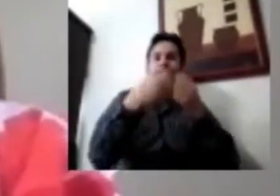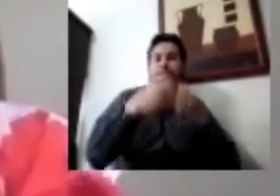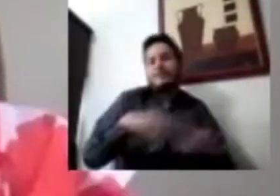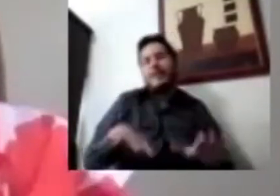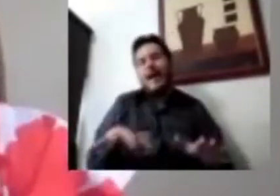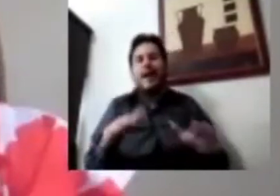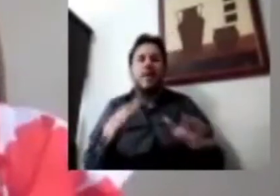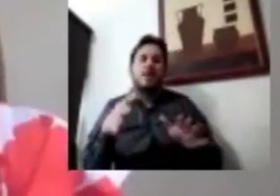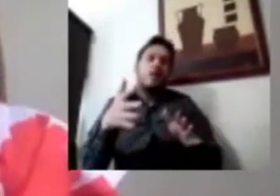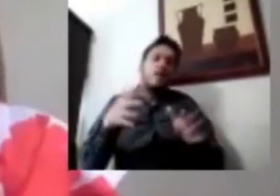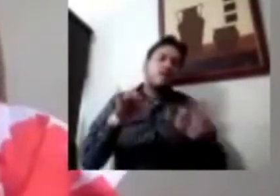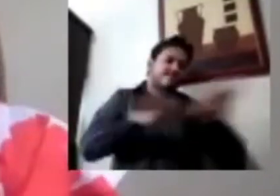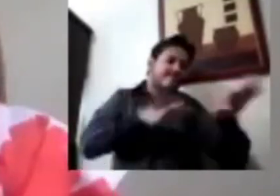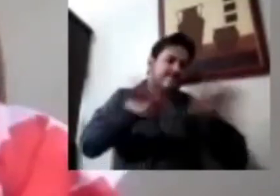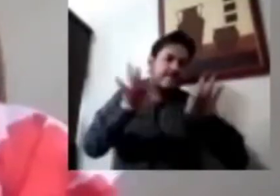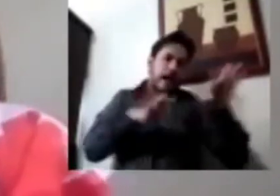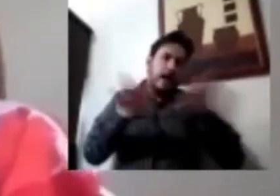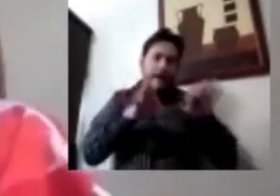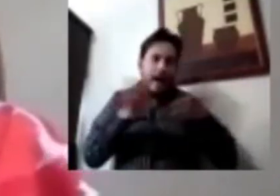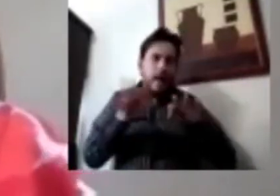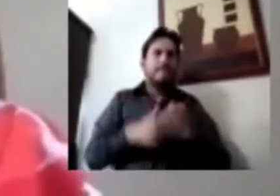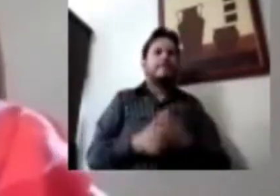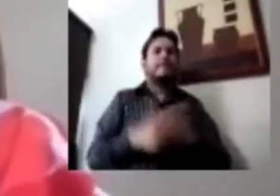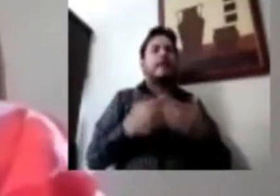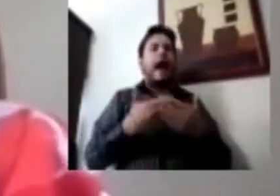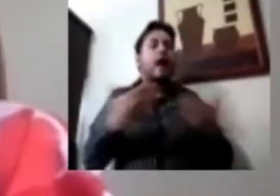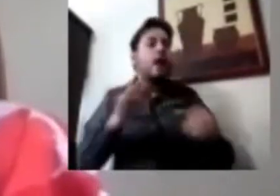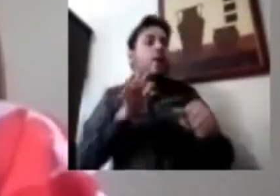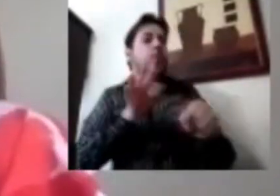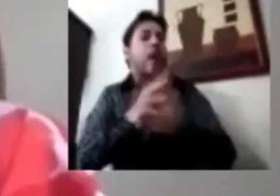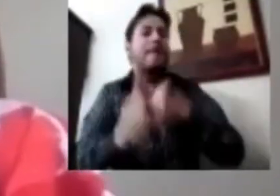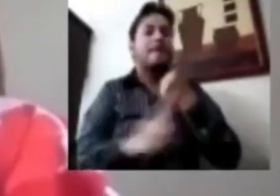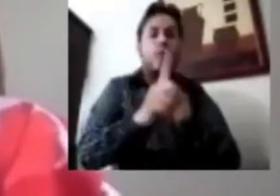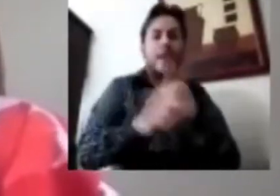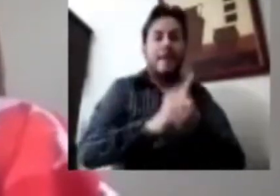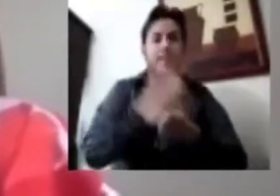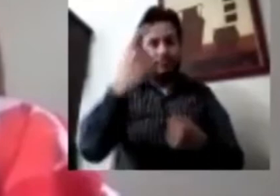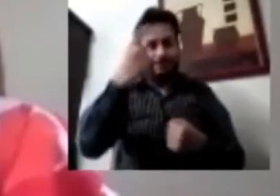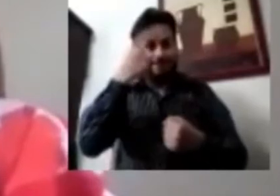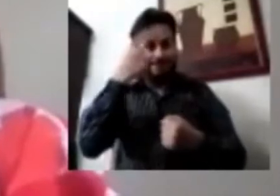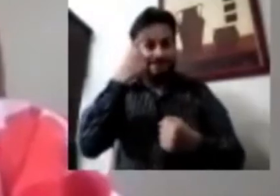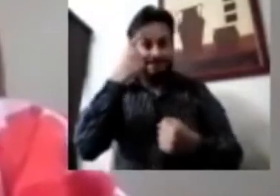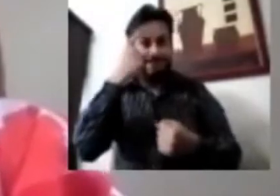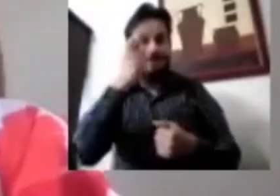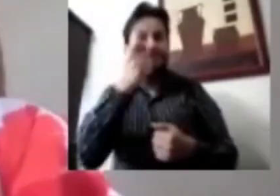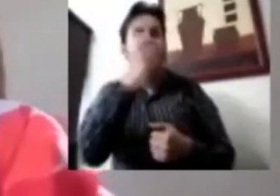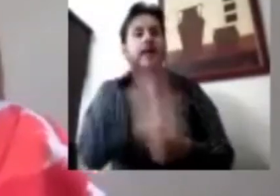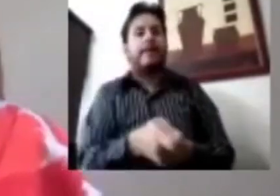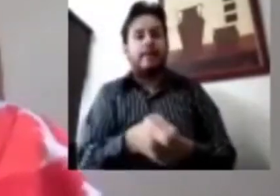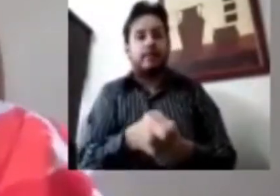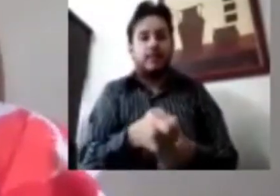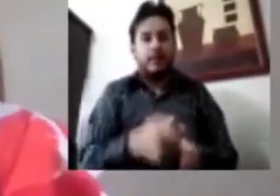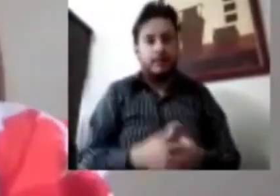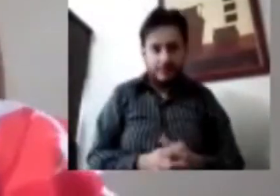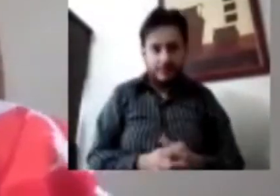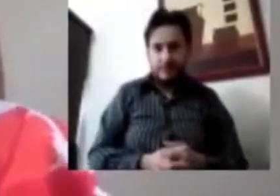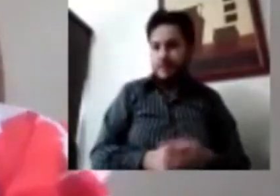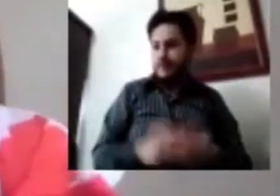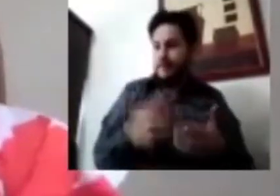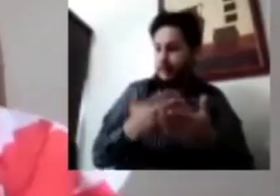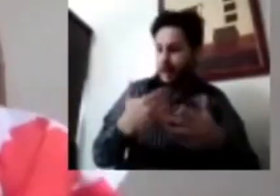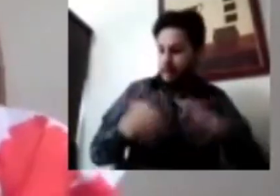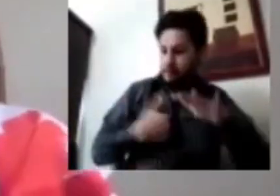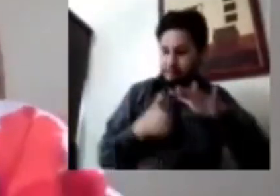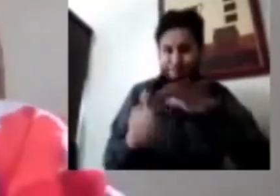puede traer como consecuencia esto sobre la salud mental de los hogares? Esto, aunado con el aislamiento social, el